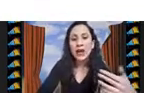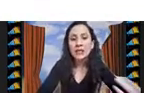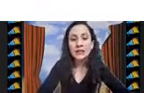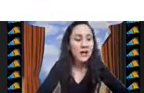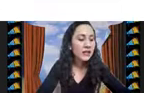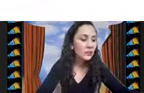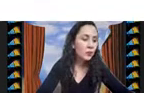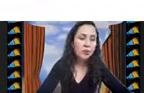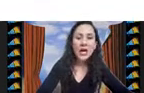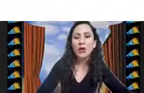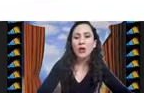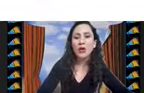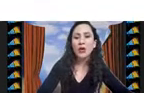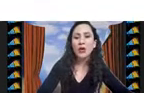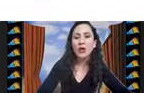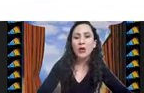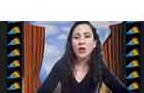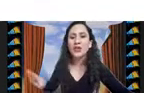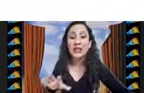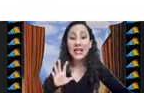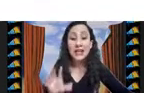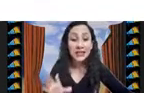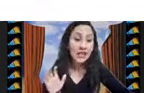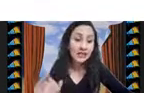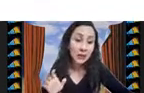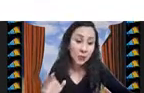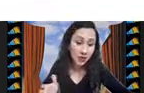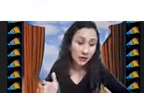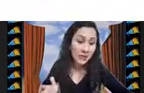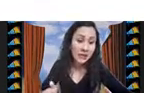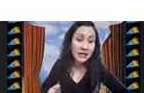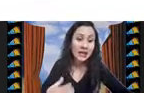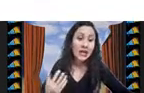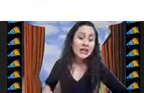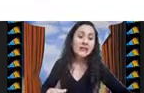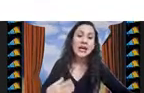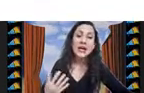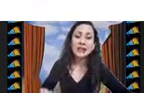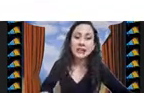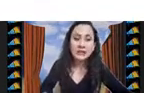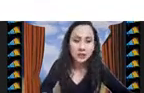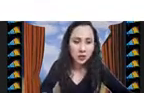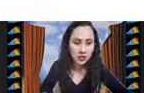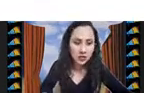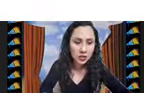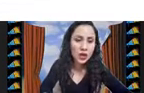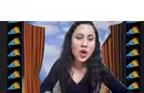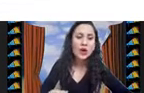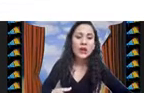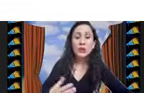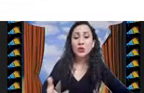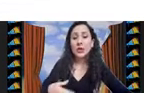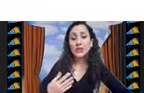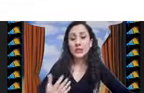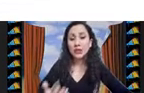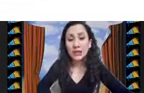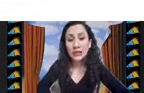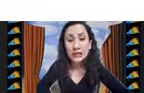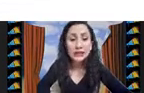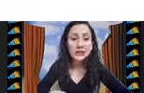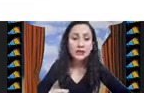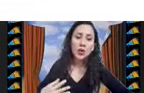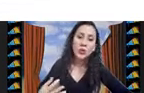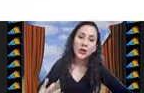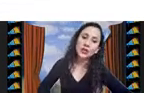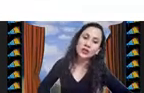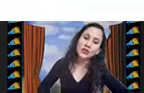aquí pues una vez más tengo un montón de técnicas que podría aplicar desde análisis de asociación visualización